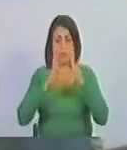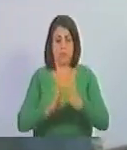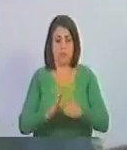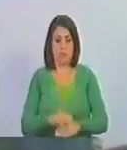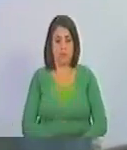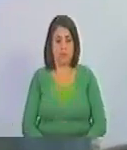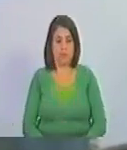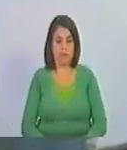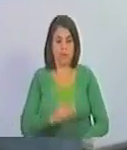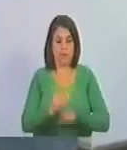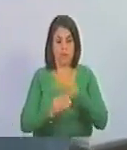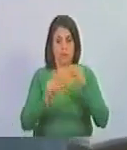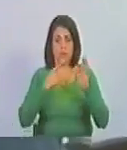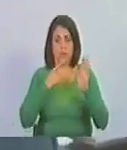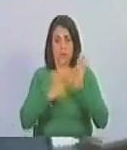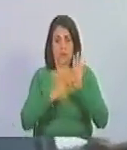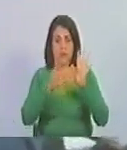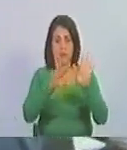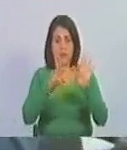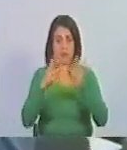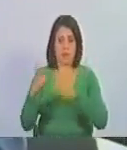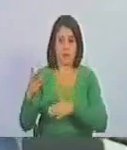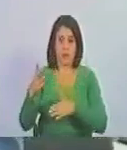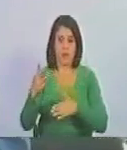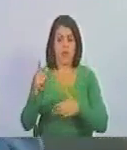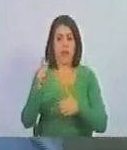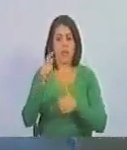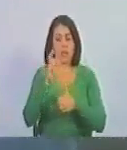se cumplieron 18 años de Telesur.